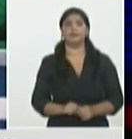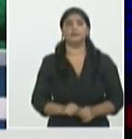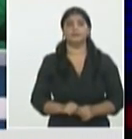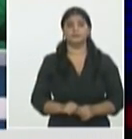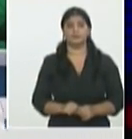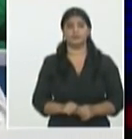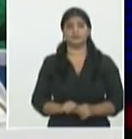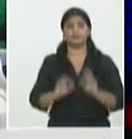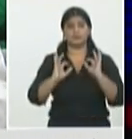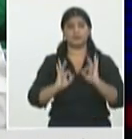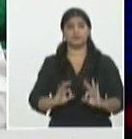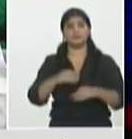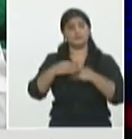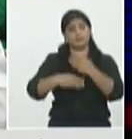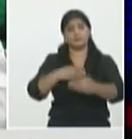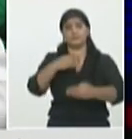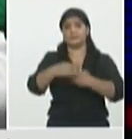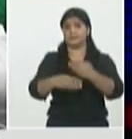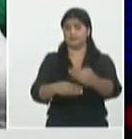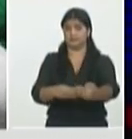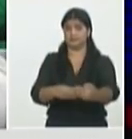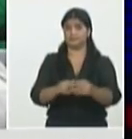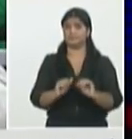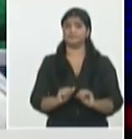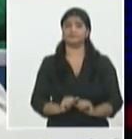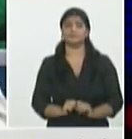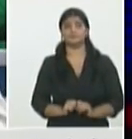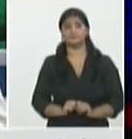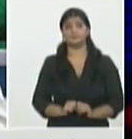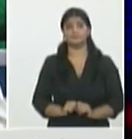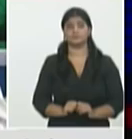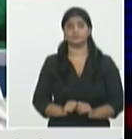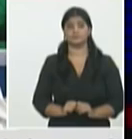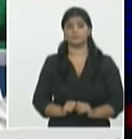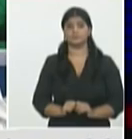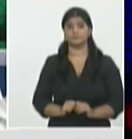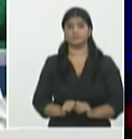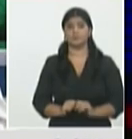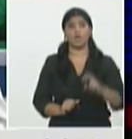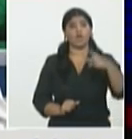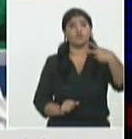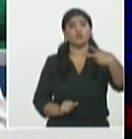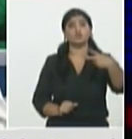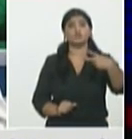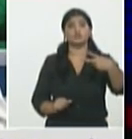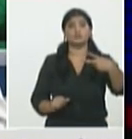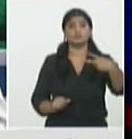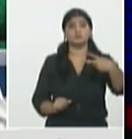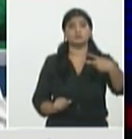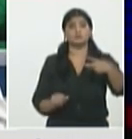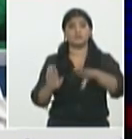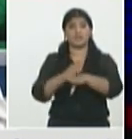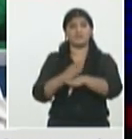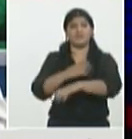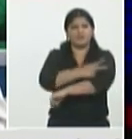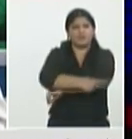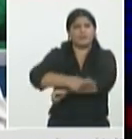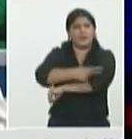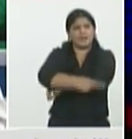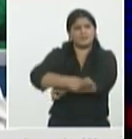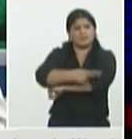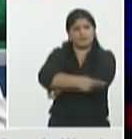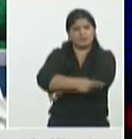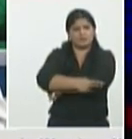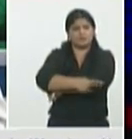hablando mucho de la India incluso ya en India se habla de dos nuevas variedades me rectificaba el otro día la profesora